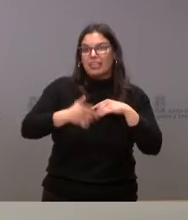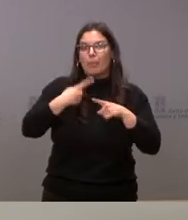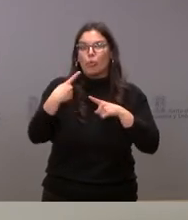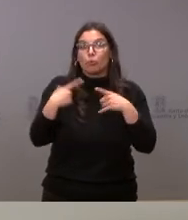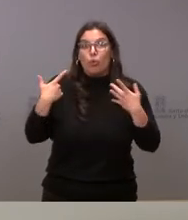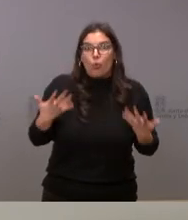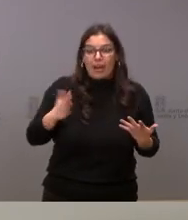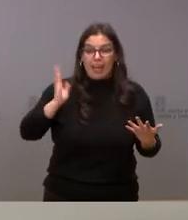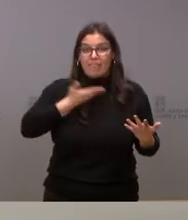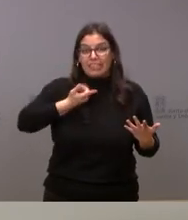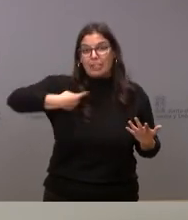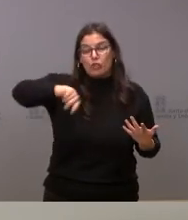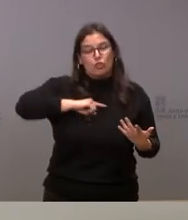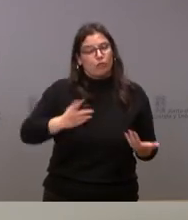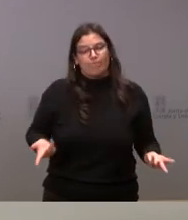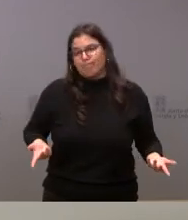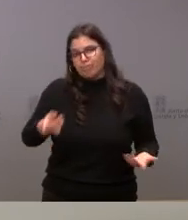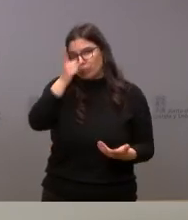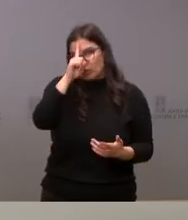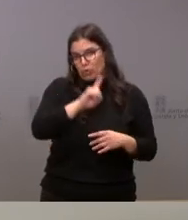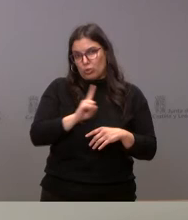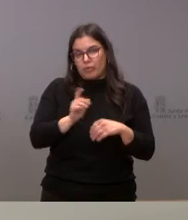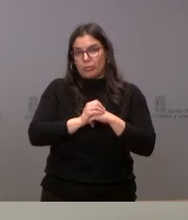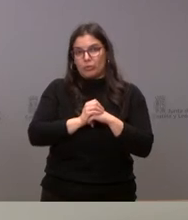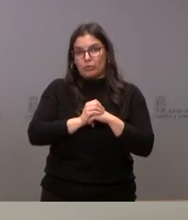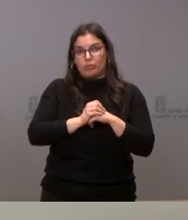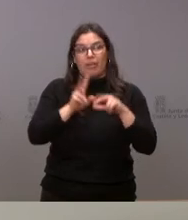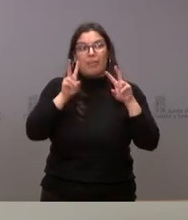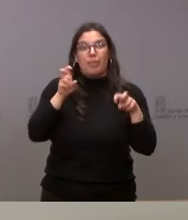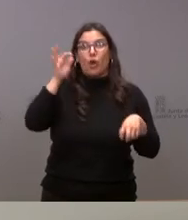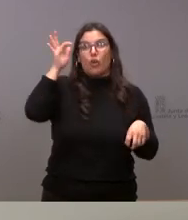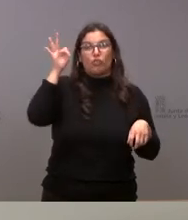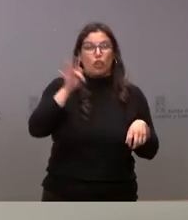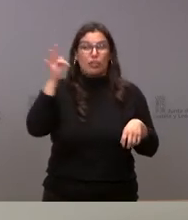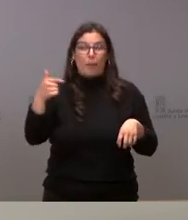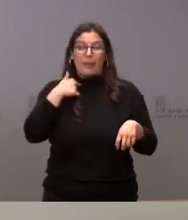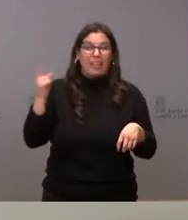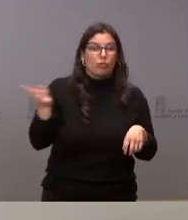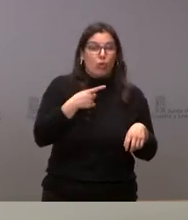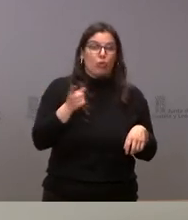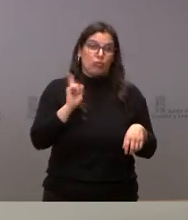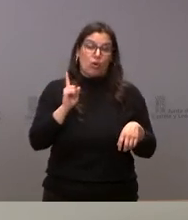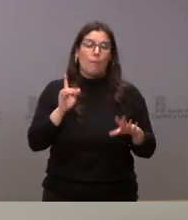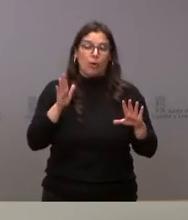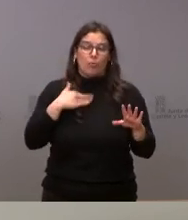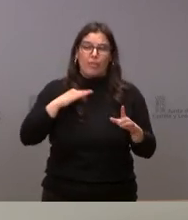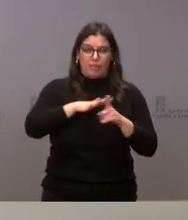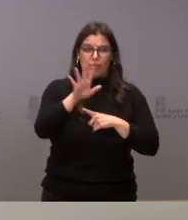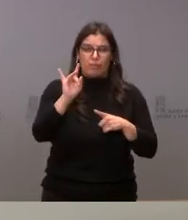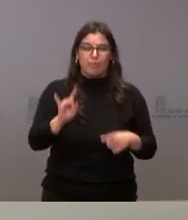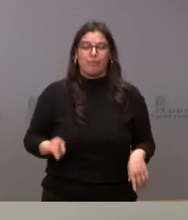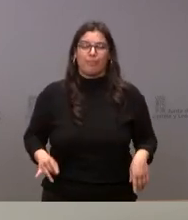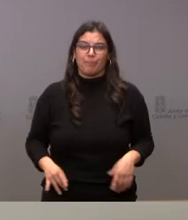va a ser el impacto sobre esa cifra. No es previsible que afecte a la totalidad, pero alguna afección pueda tener sin lugar a dudas.